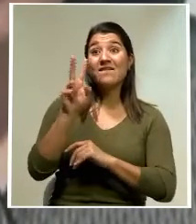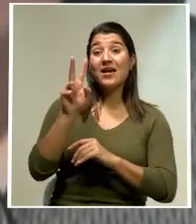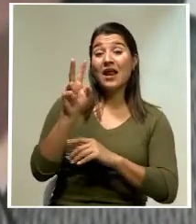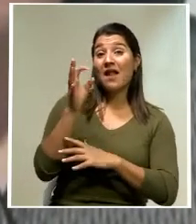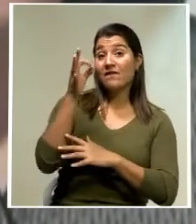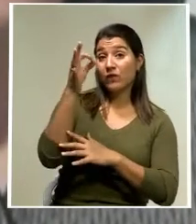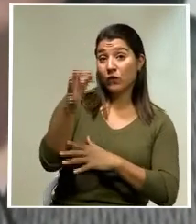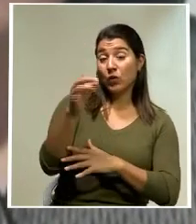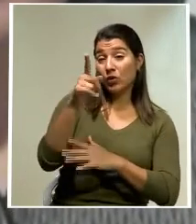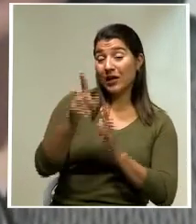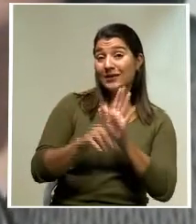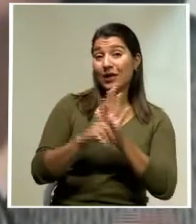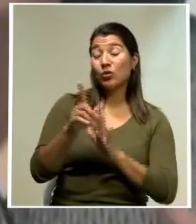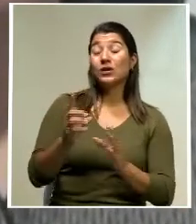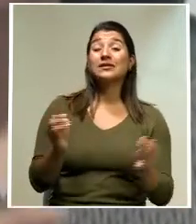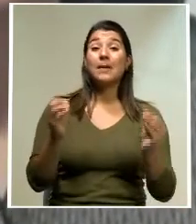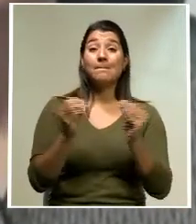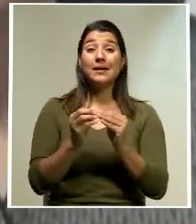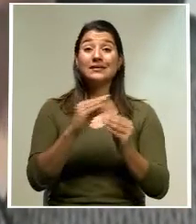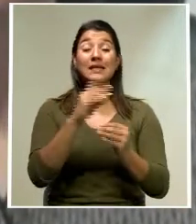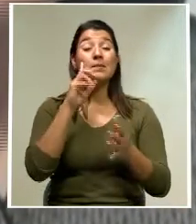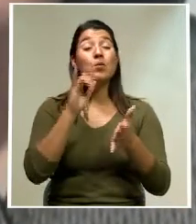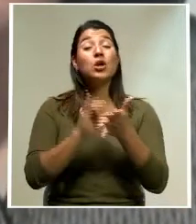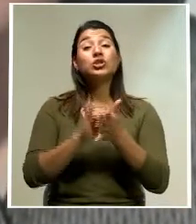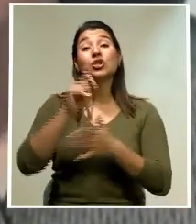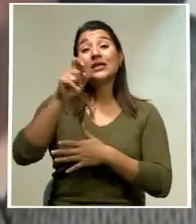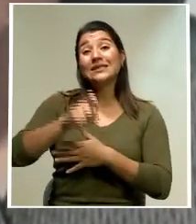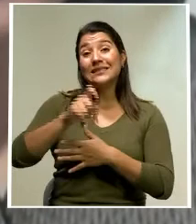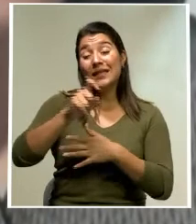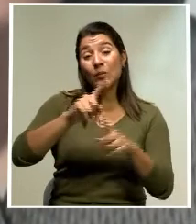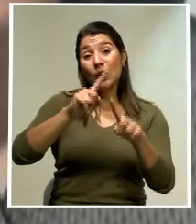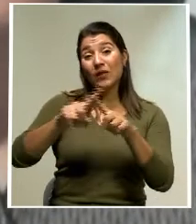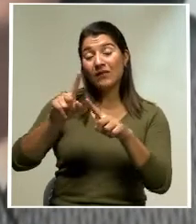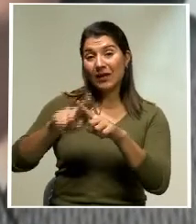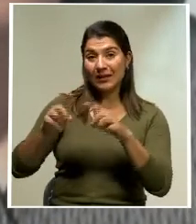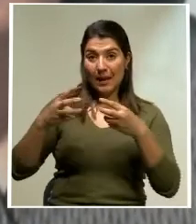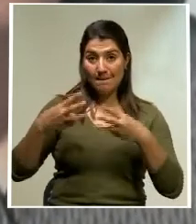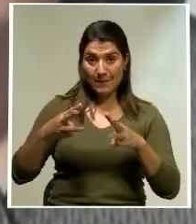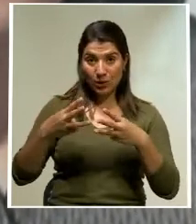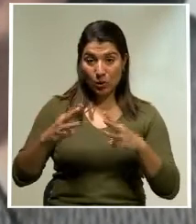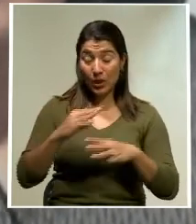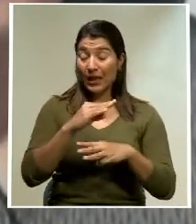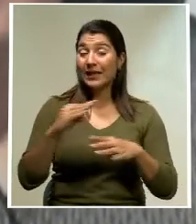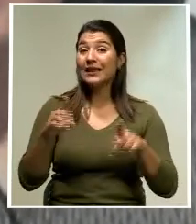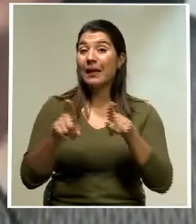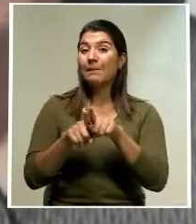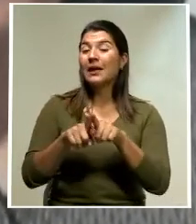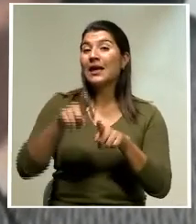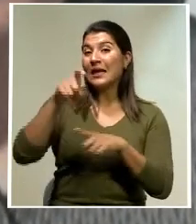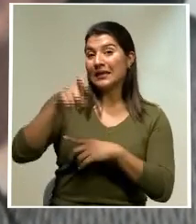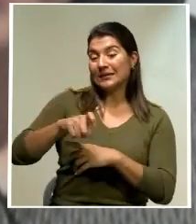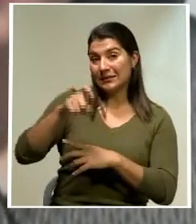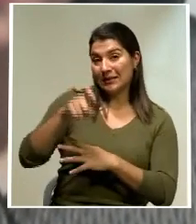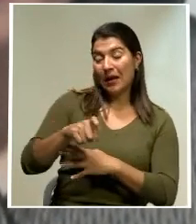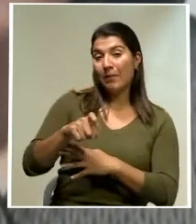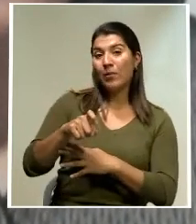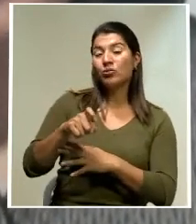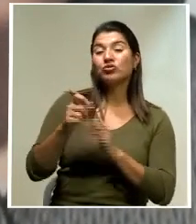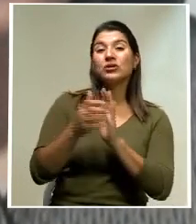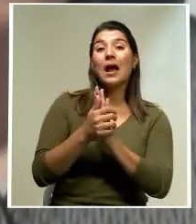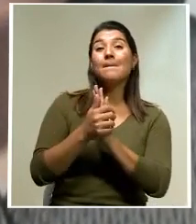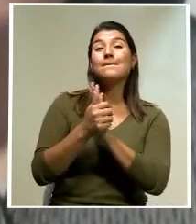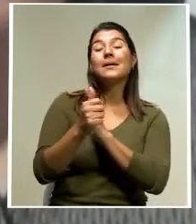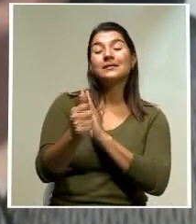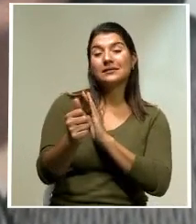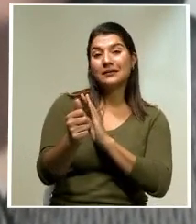más. Y para eso se requieren de todas estas metodologías y también de la capacidad,